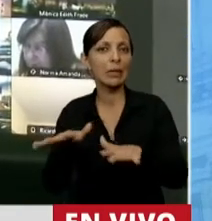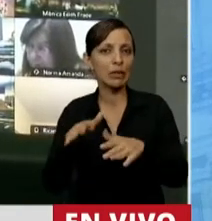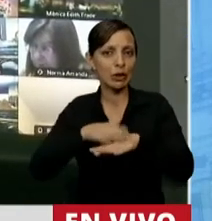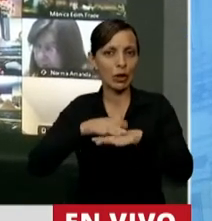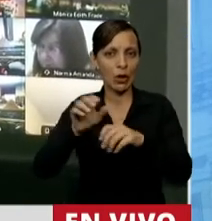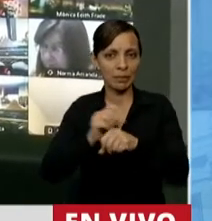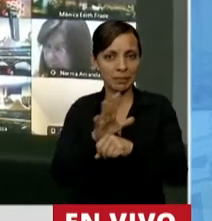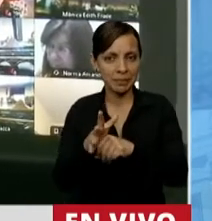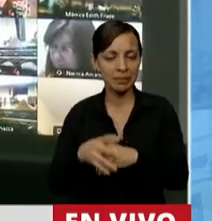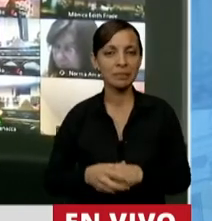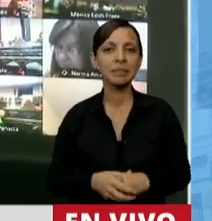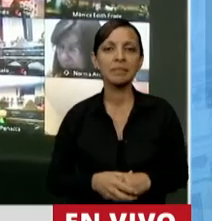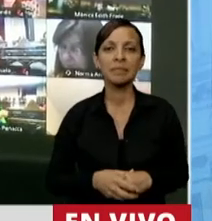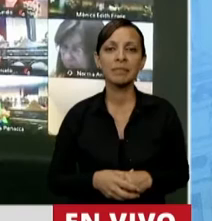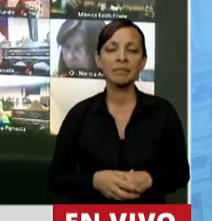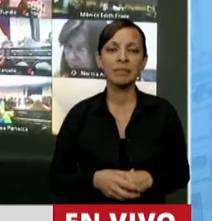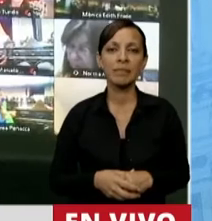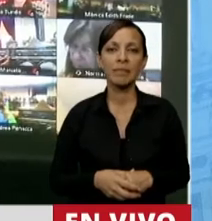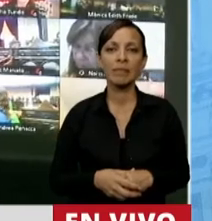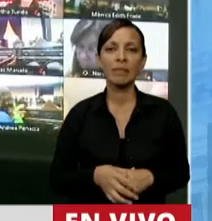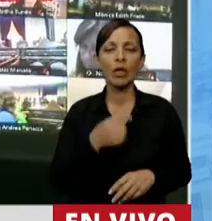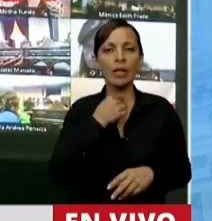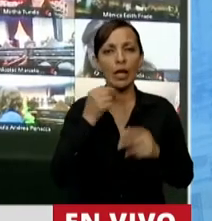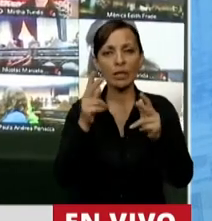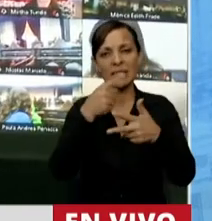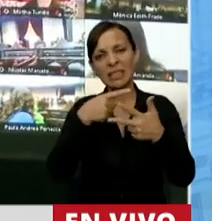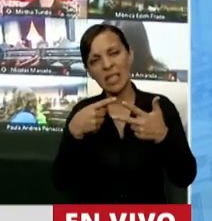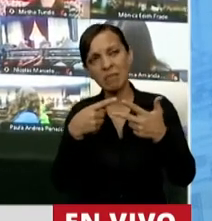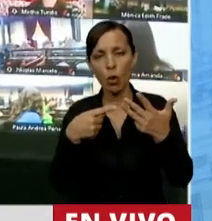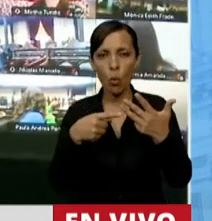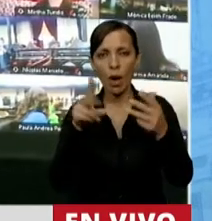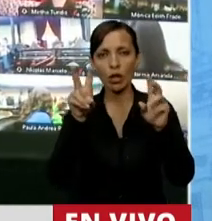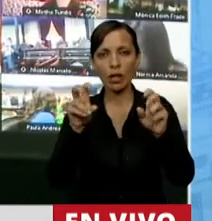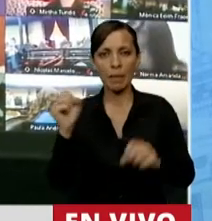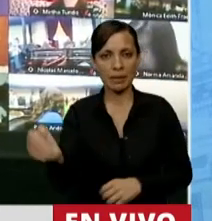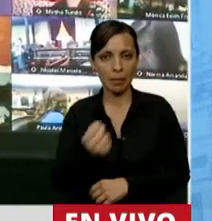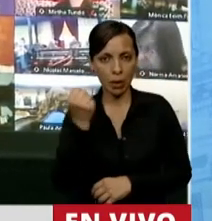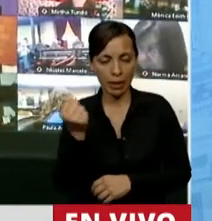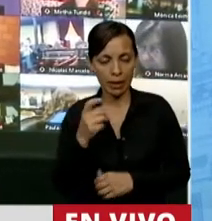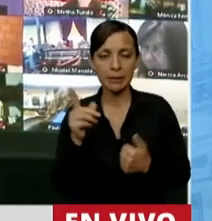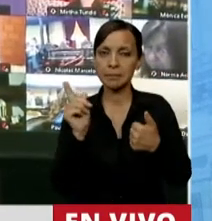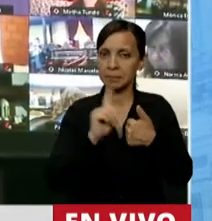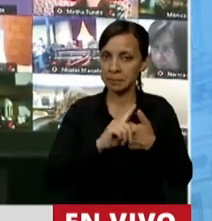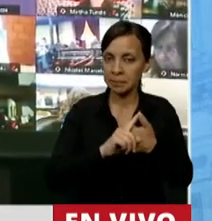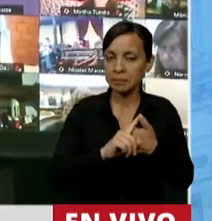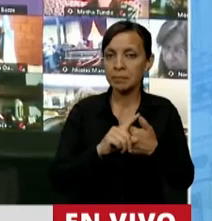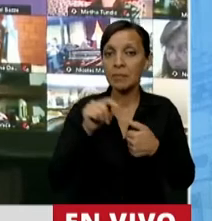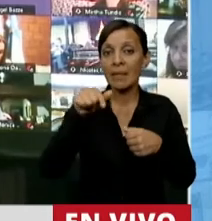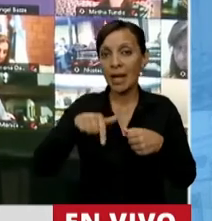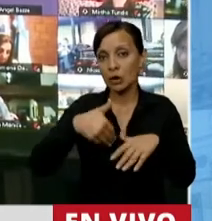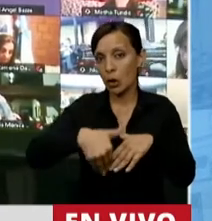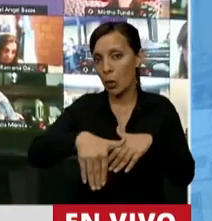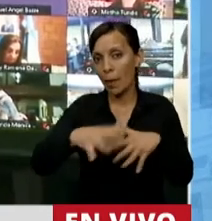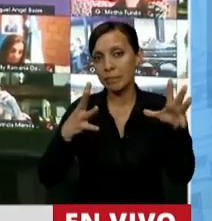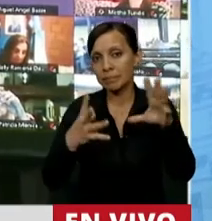la pandemia. Quiero señalar tres o cuatro cuestiones importantes. En primer lugar, decir que esto afectará